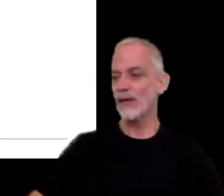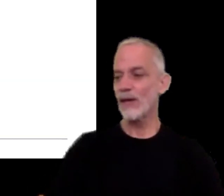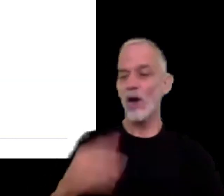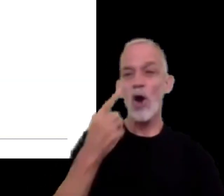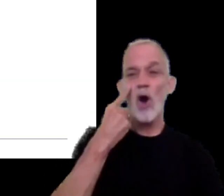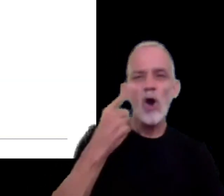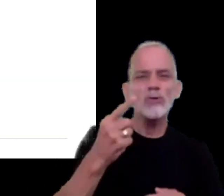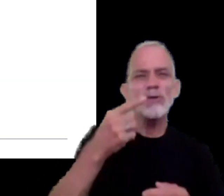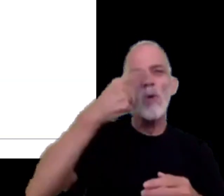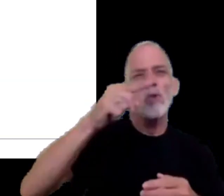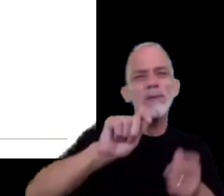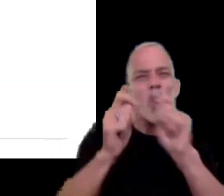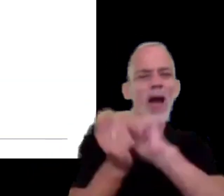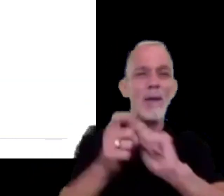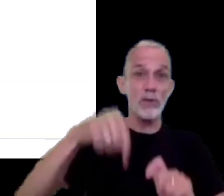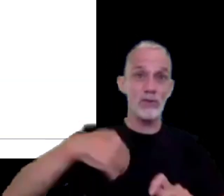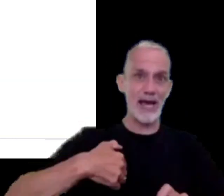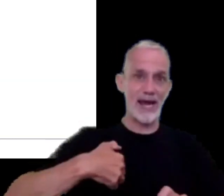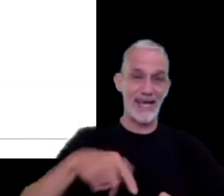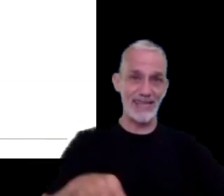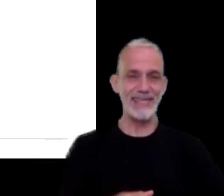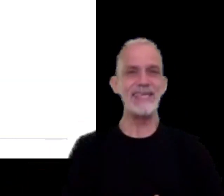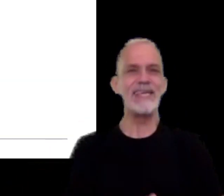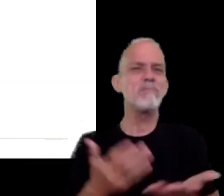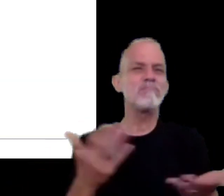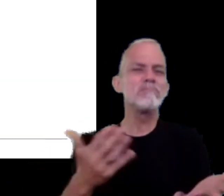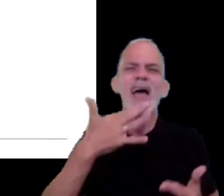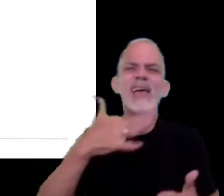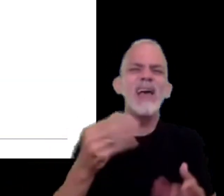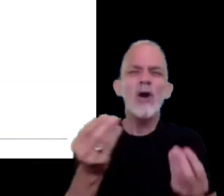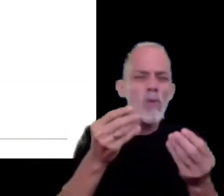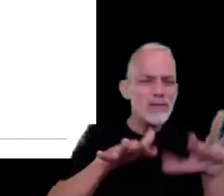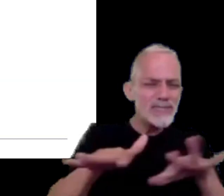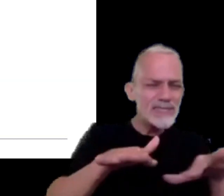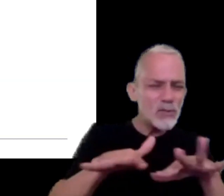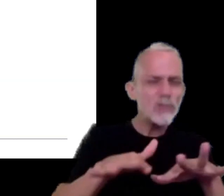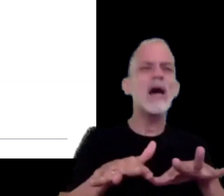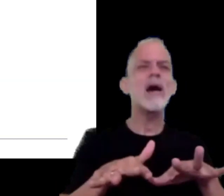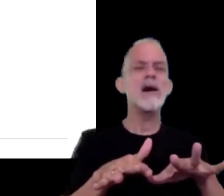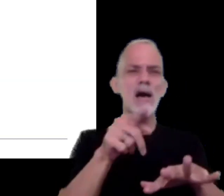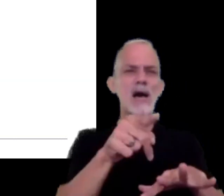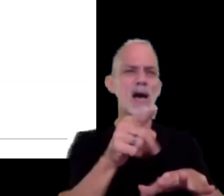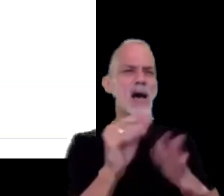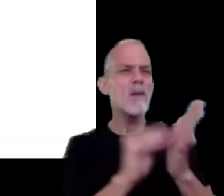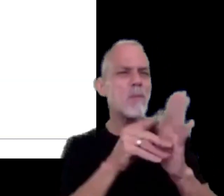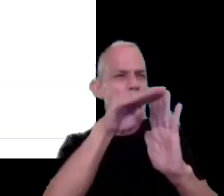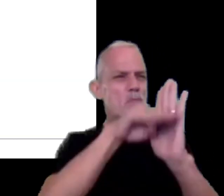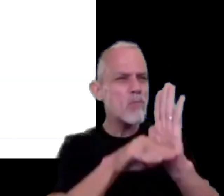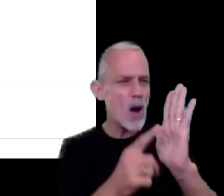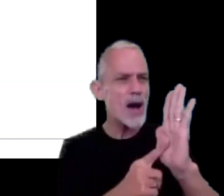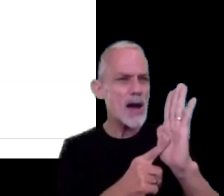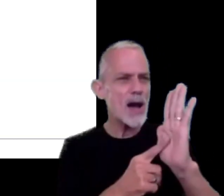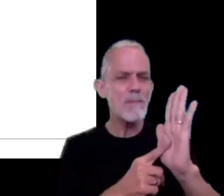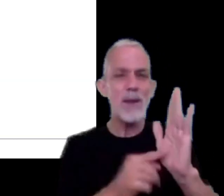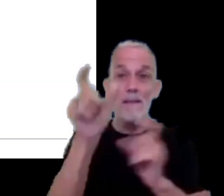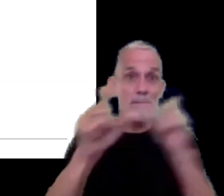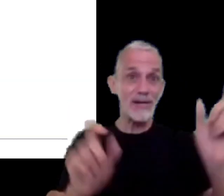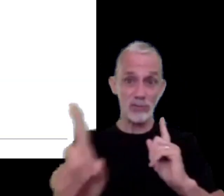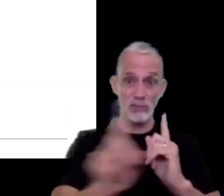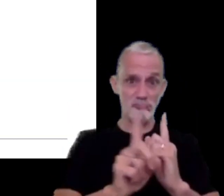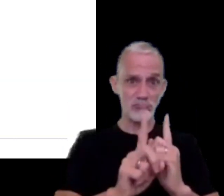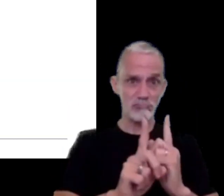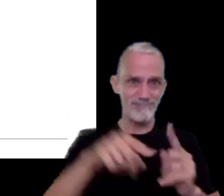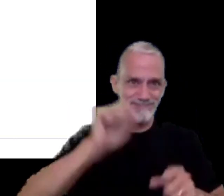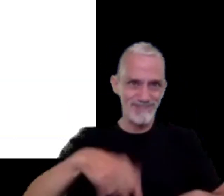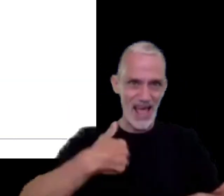las últimas reformas en Argentina entender en qué situaciones termina siendo aplicable la normativa para los contribuyentes locales